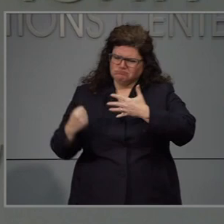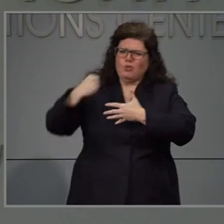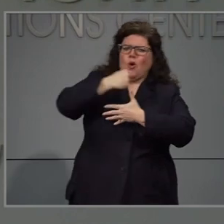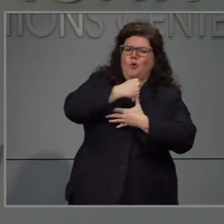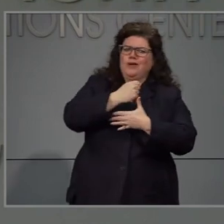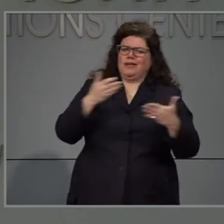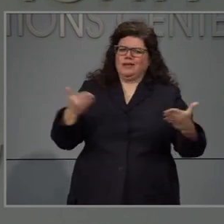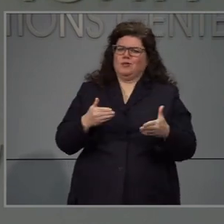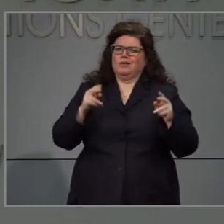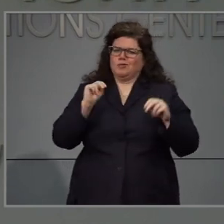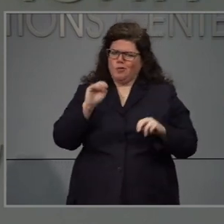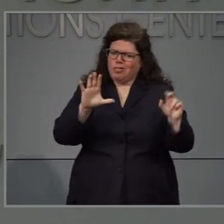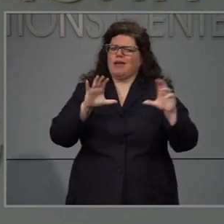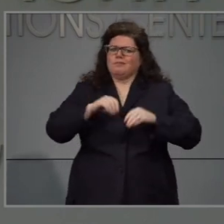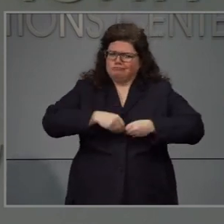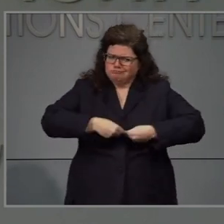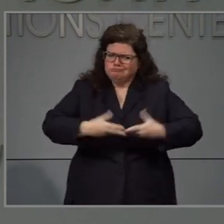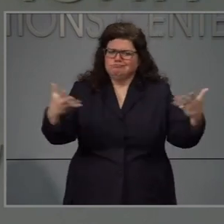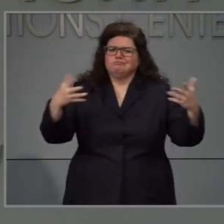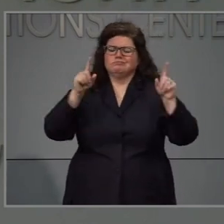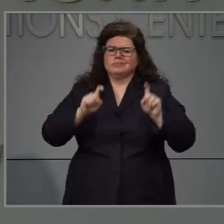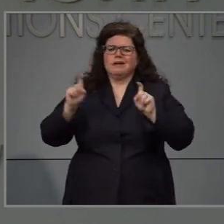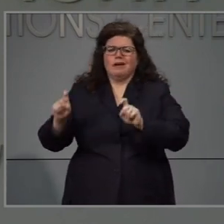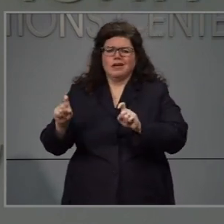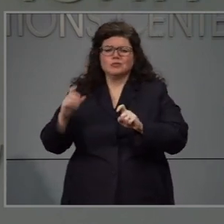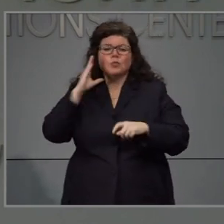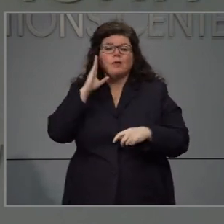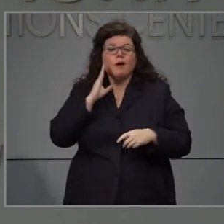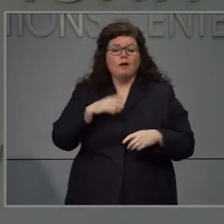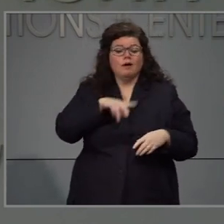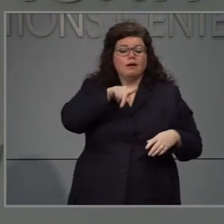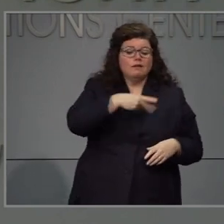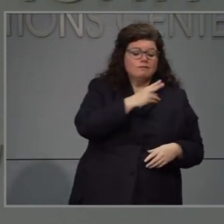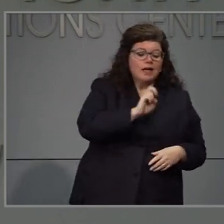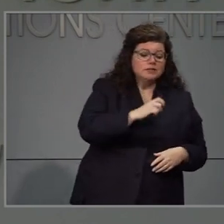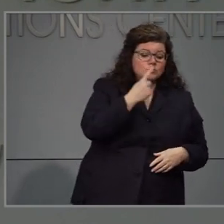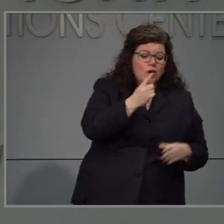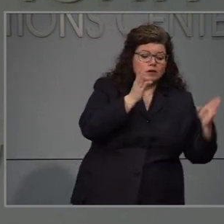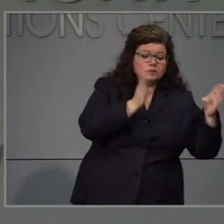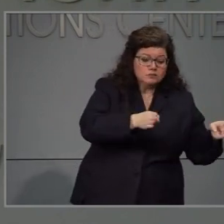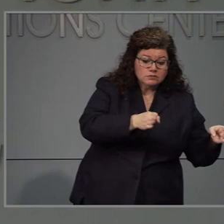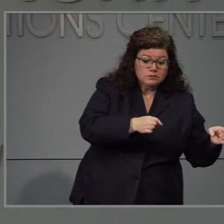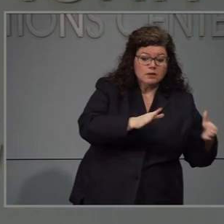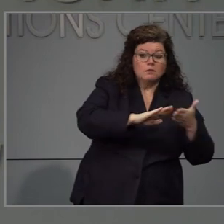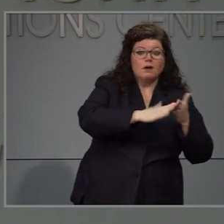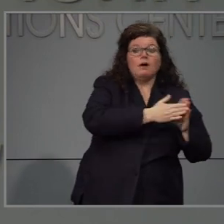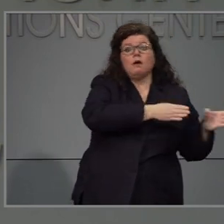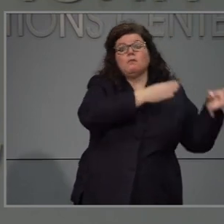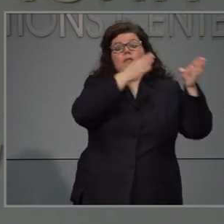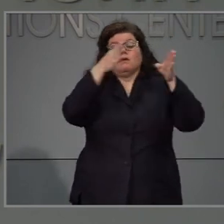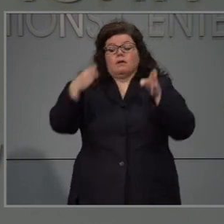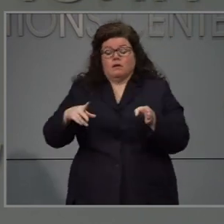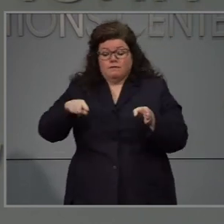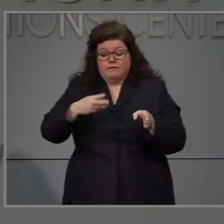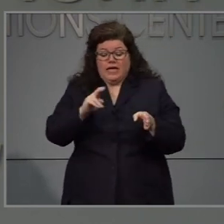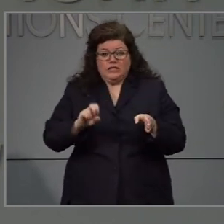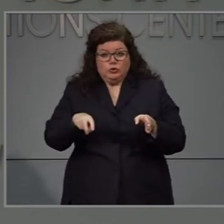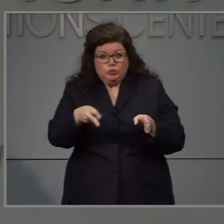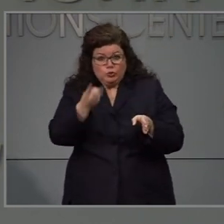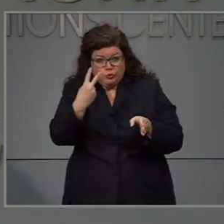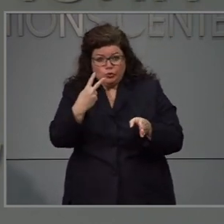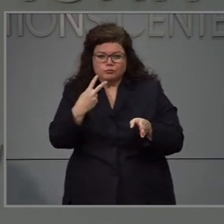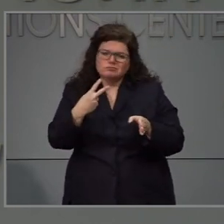prioridad de hacer pruebas en Carolina del Norte. Sabemos que el pasar por estas fases vamos a realizar más